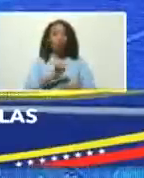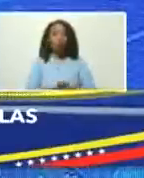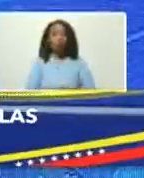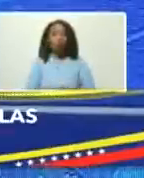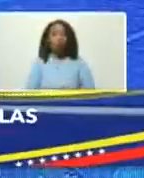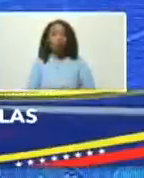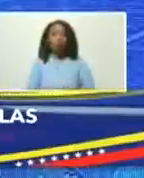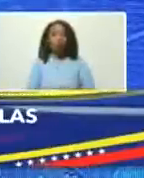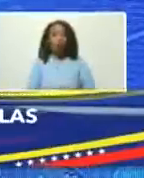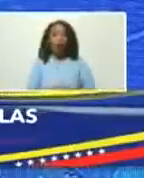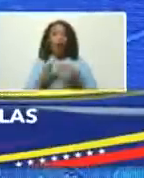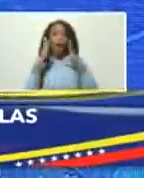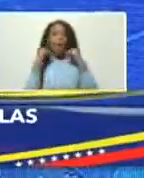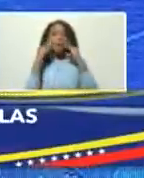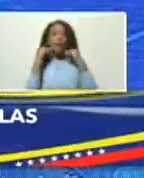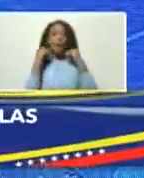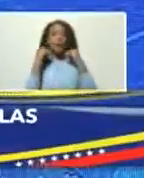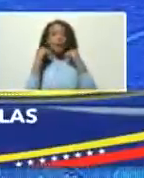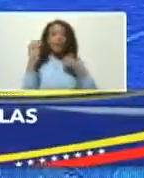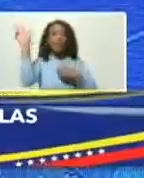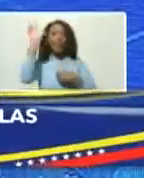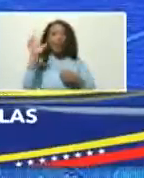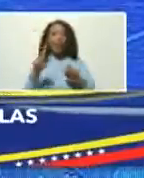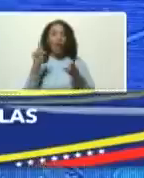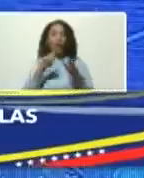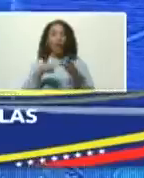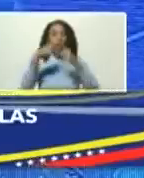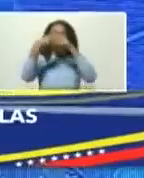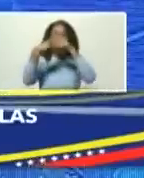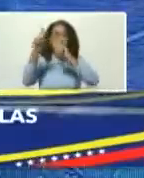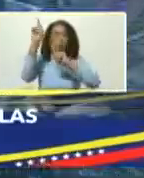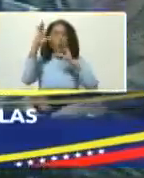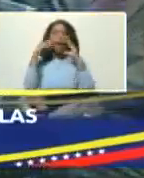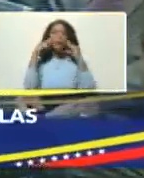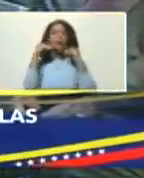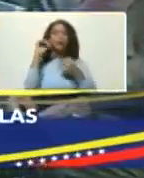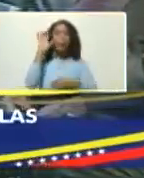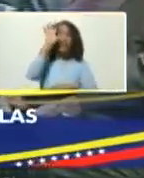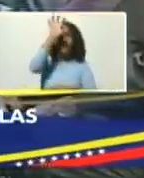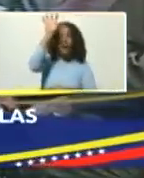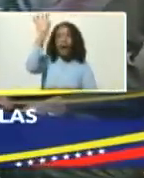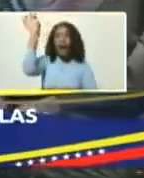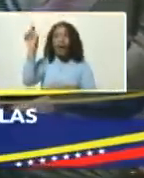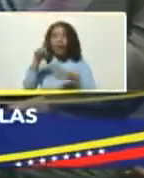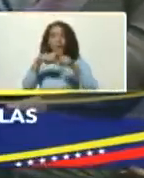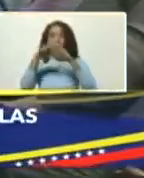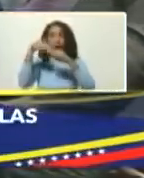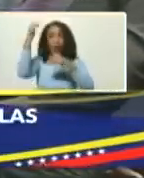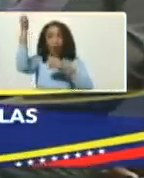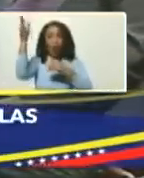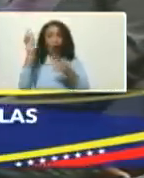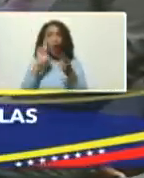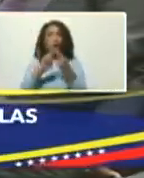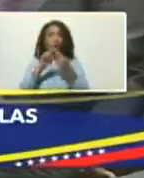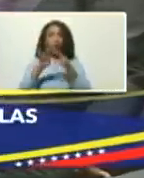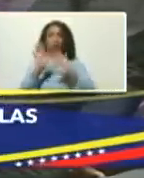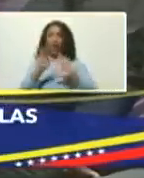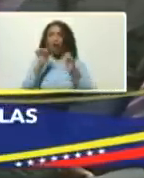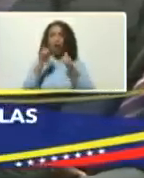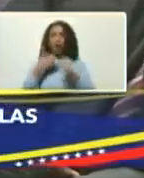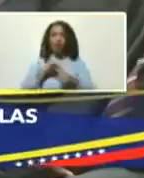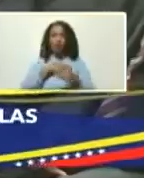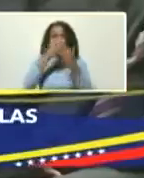la experiencia de Vietnam entre otras experiencias que conocemos muy bien que hemos